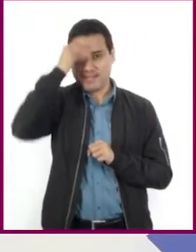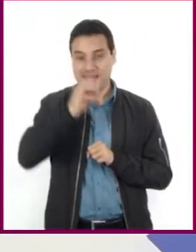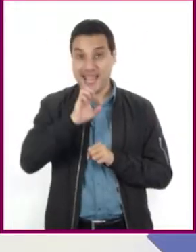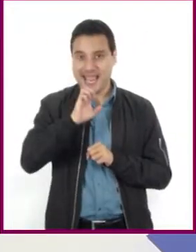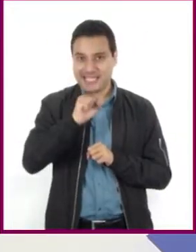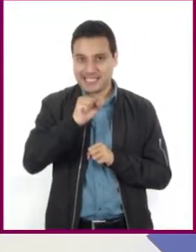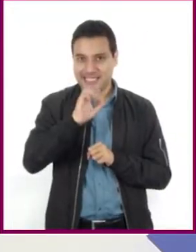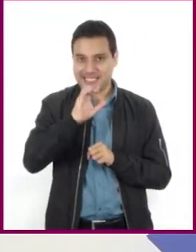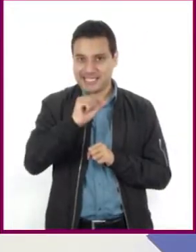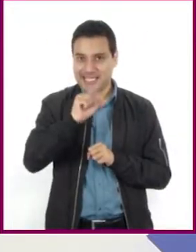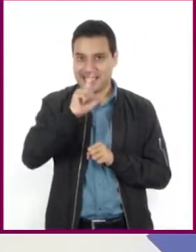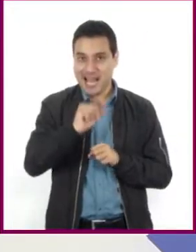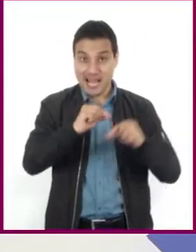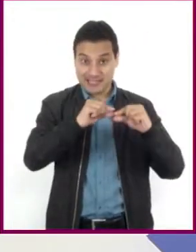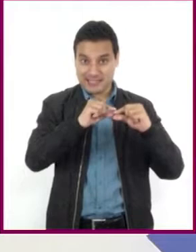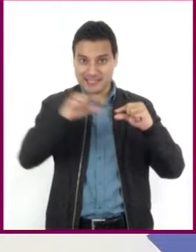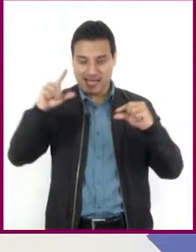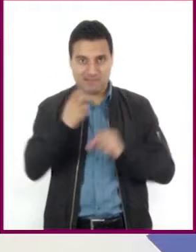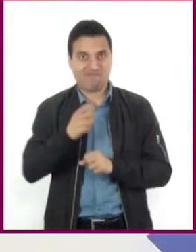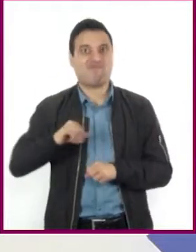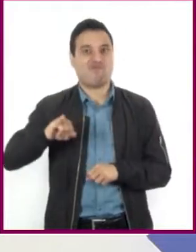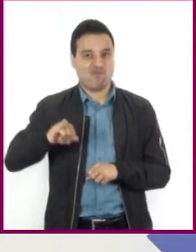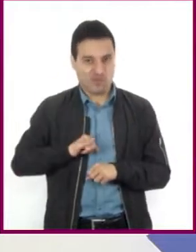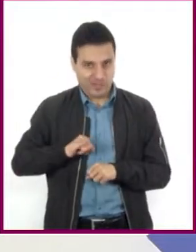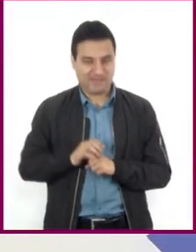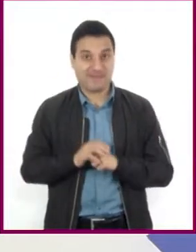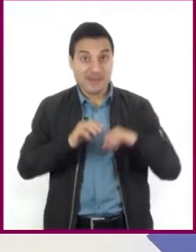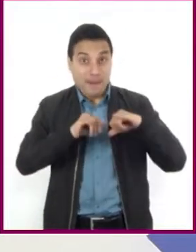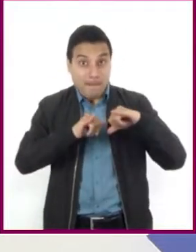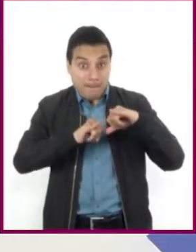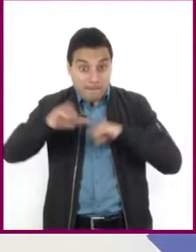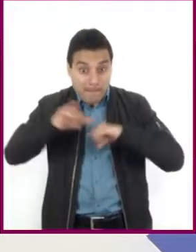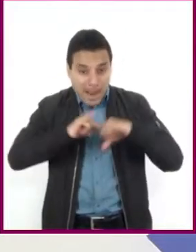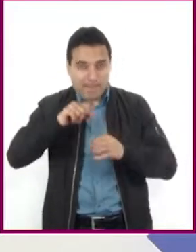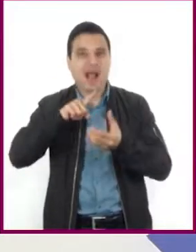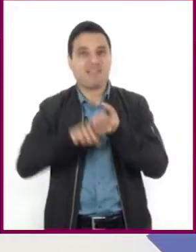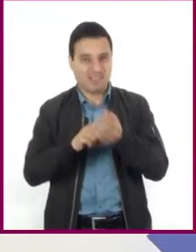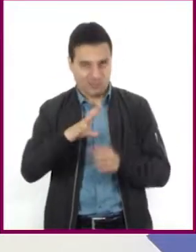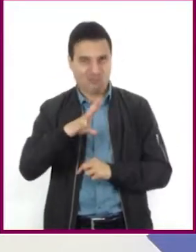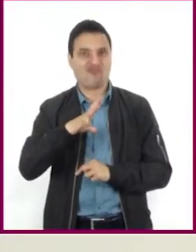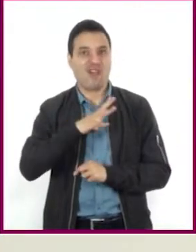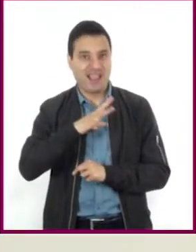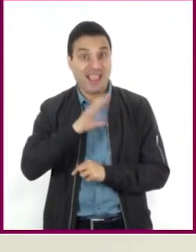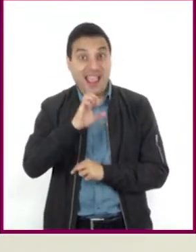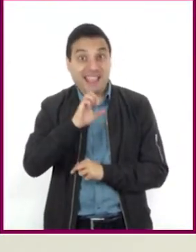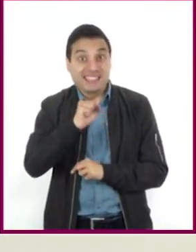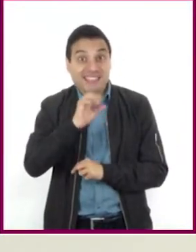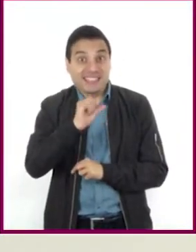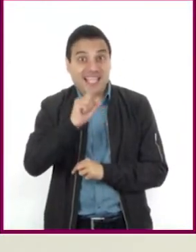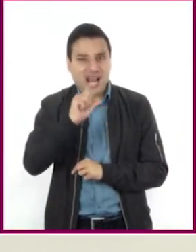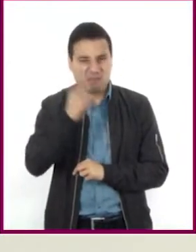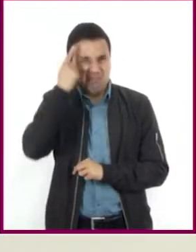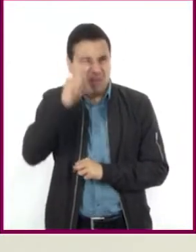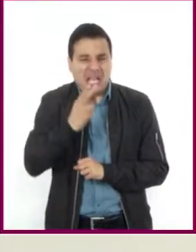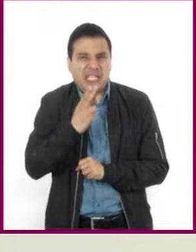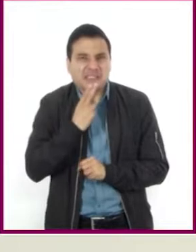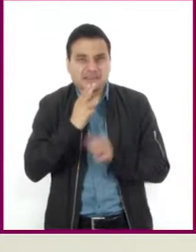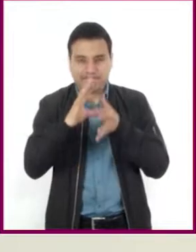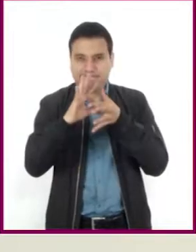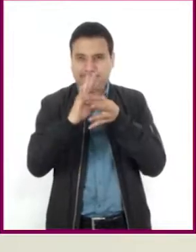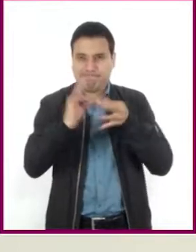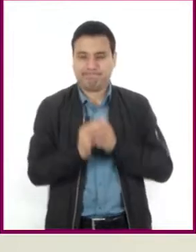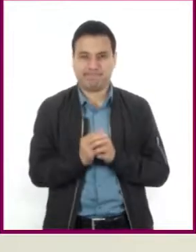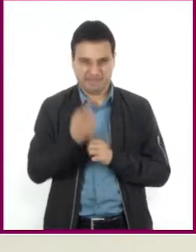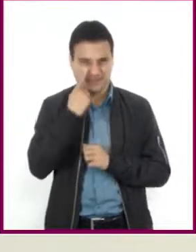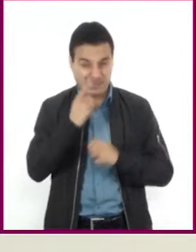pues nos ayuda a identificar las escalas en un mapa. Y comprender para qué se utilizan. El cálculo de las escalas en los